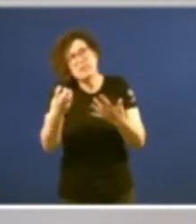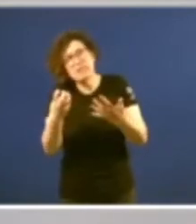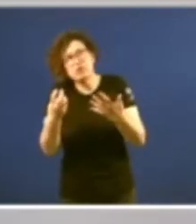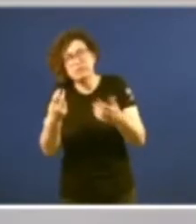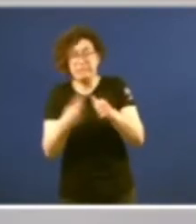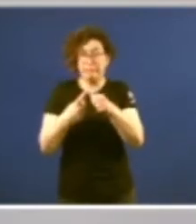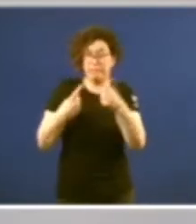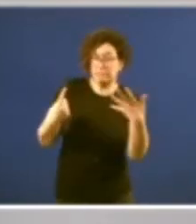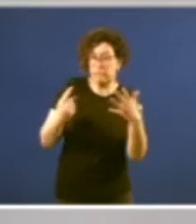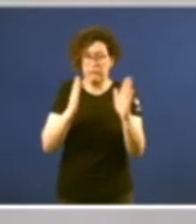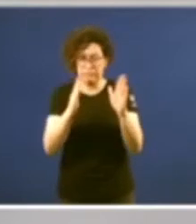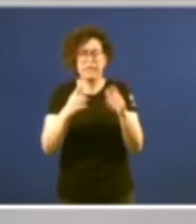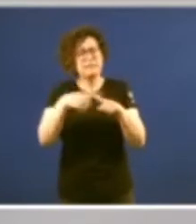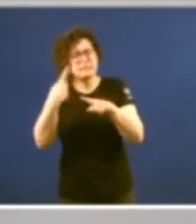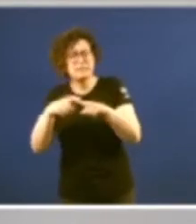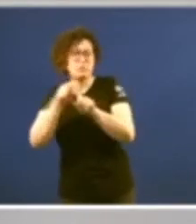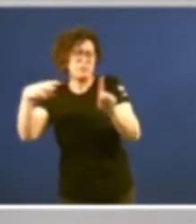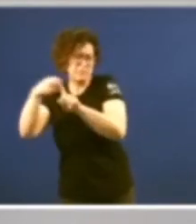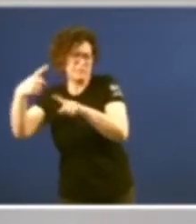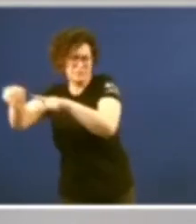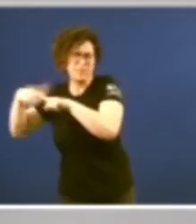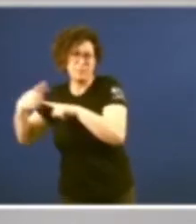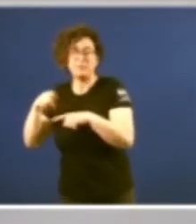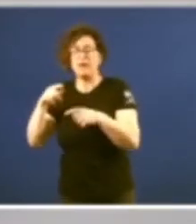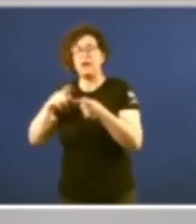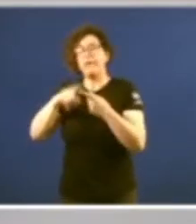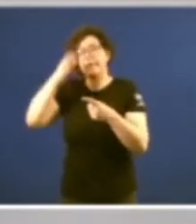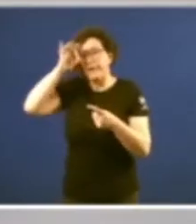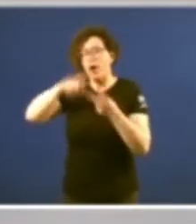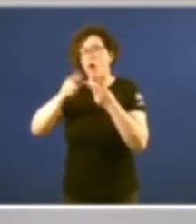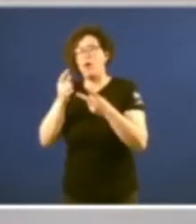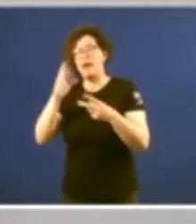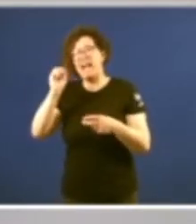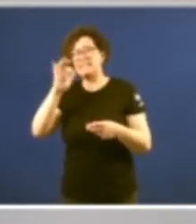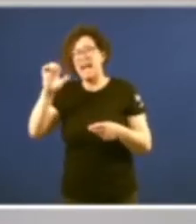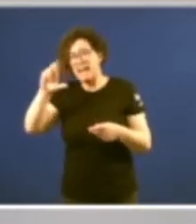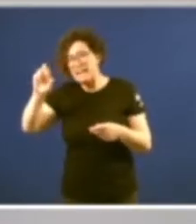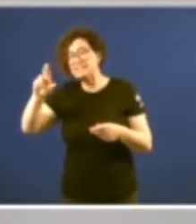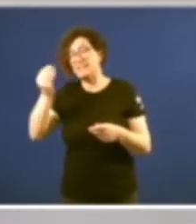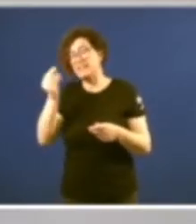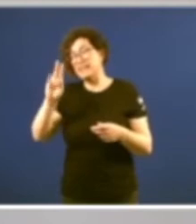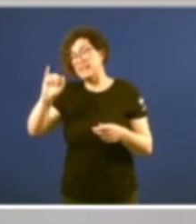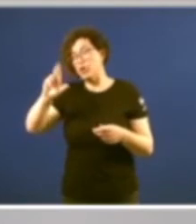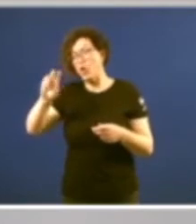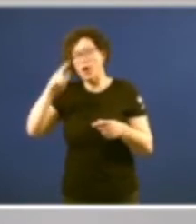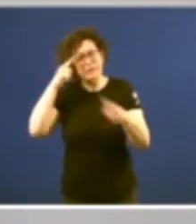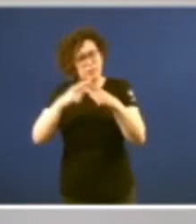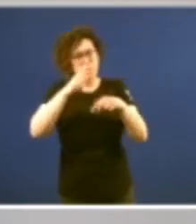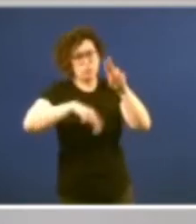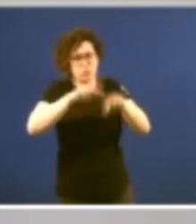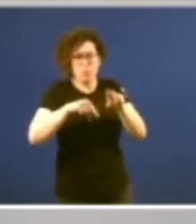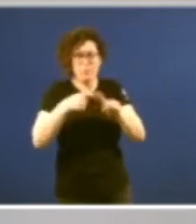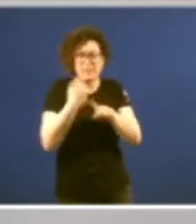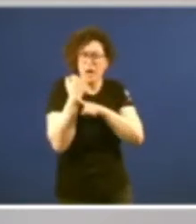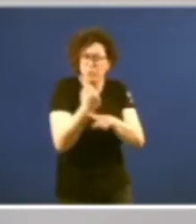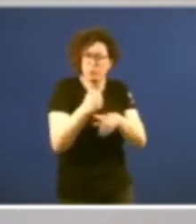con distintas perspectivas Casares Quiroga Castelao etcétera dentro de la idea de la construcción e o apoio deses